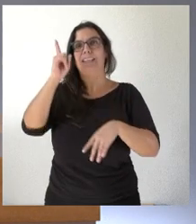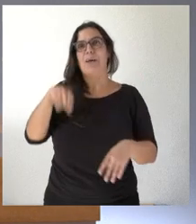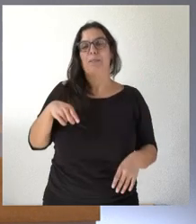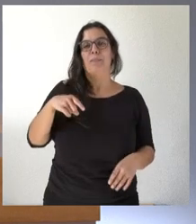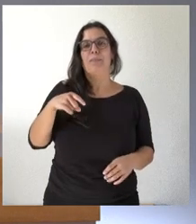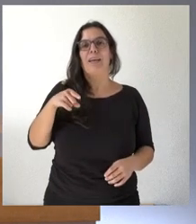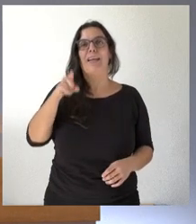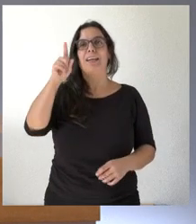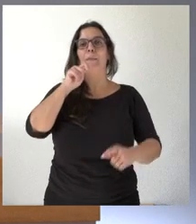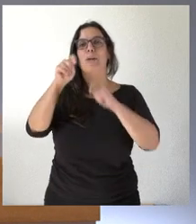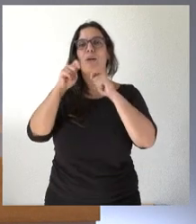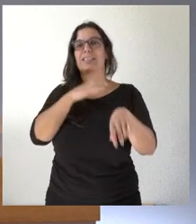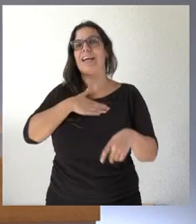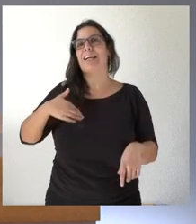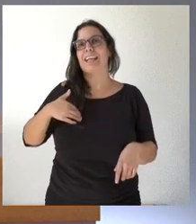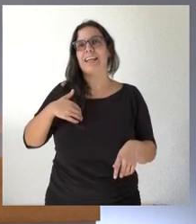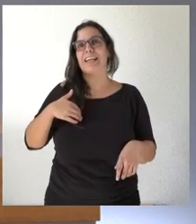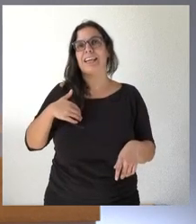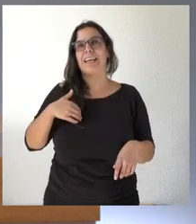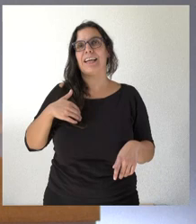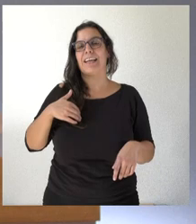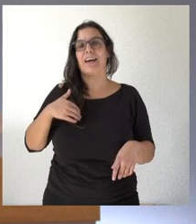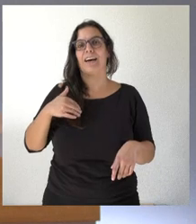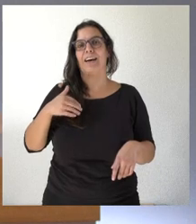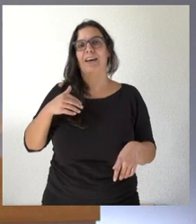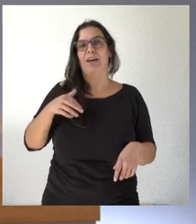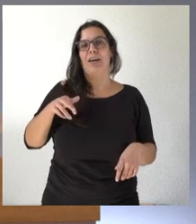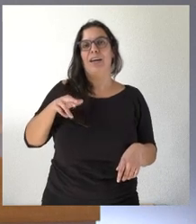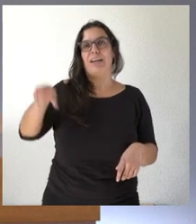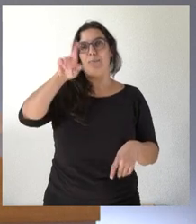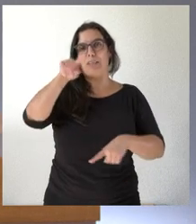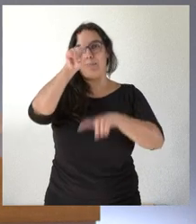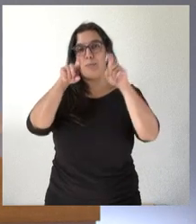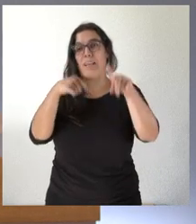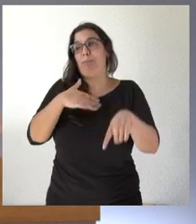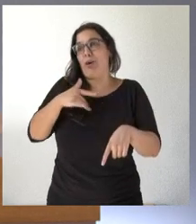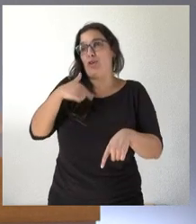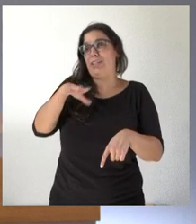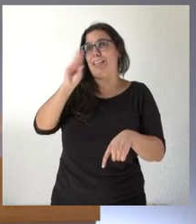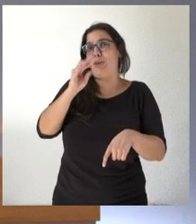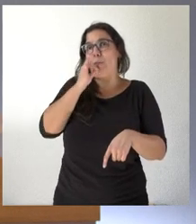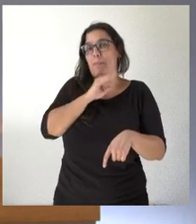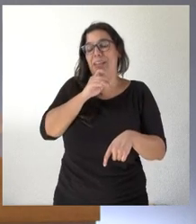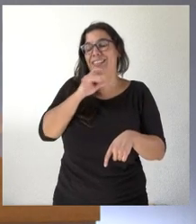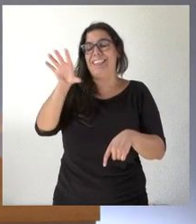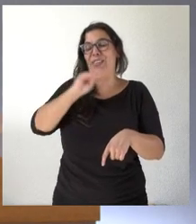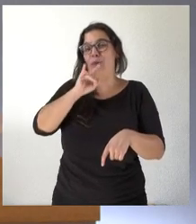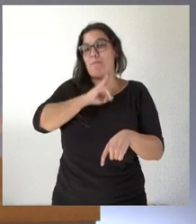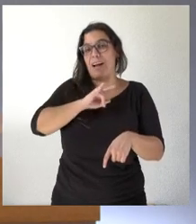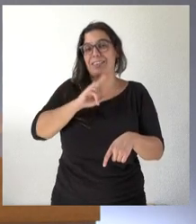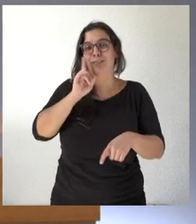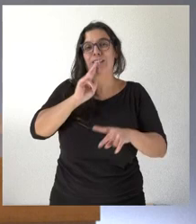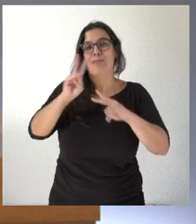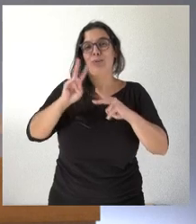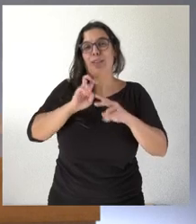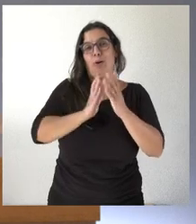sí perdón adelante Carlos es que a mejor no lo hemos entendido bien es lo que hemos entendido que a lo mejor no es no querer contestar sino él Carlos